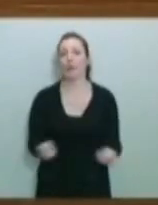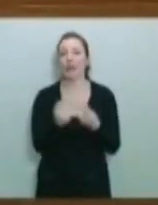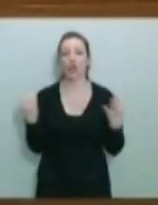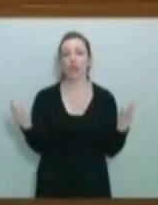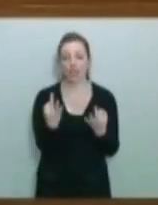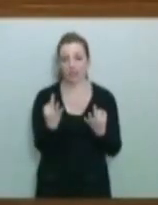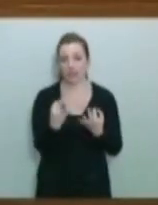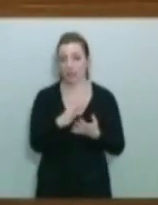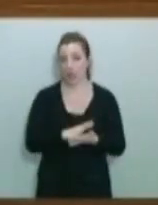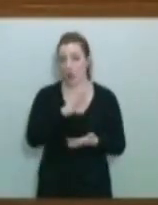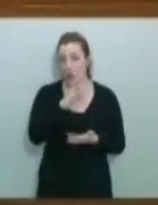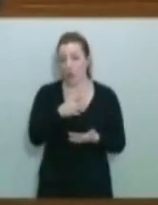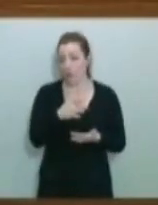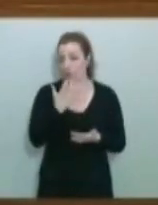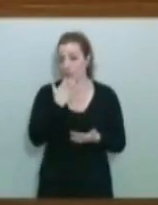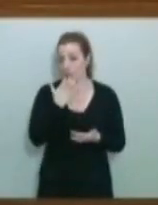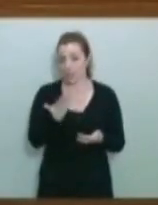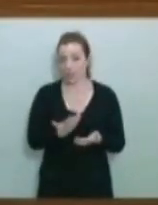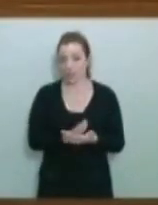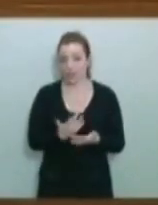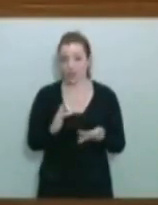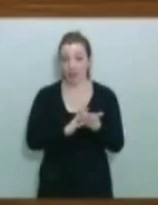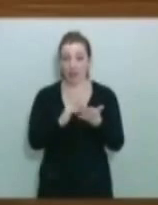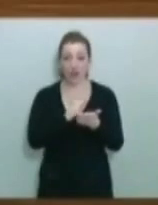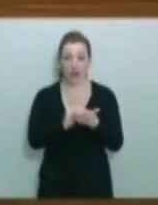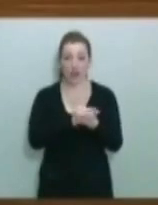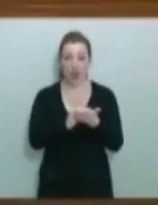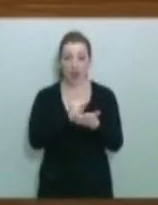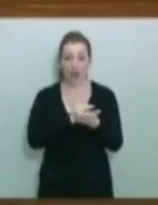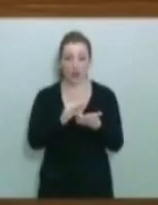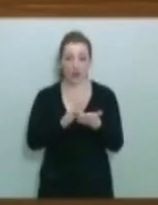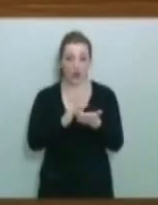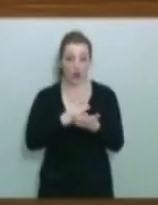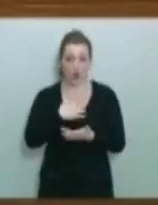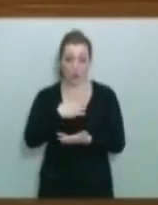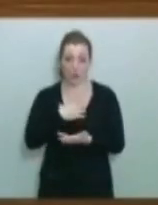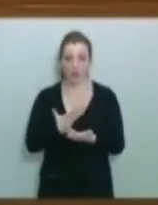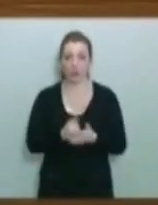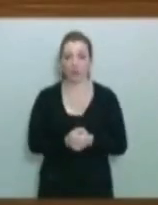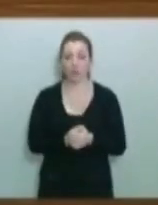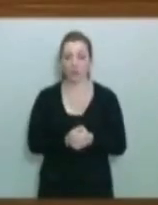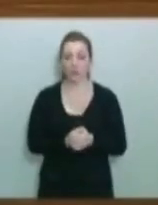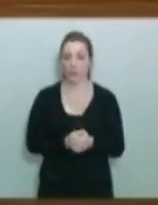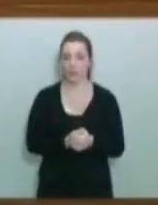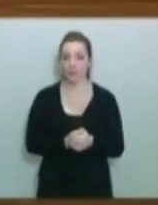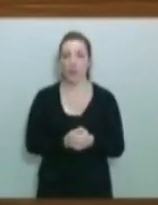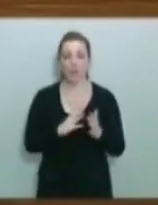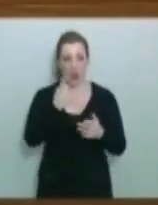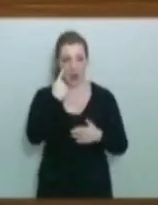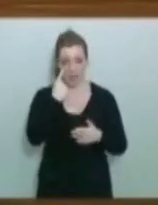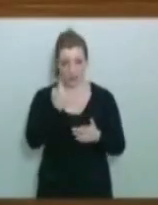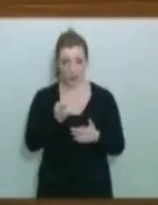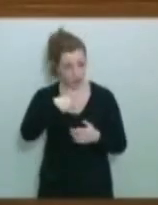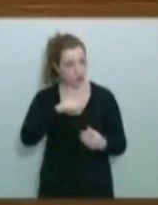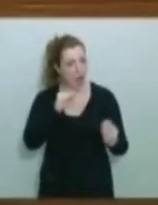al leccionario de la Real Academia y usted nos lo acota también el significado. Se lo agradezco, señor Campo. Pero vamos a ver, ¿cómo no vamos